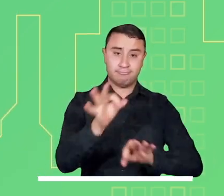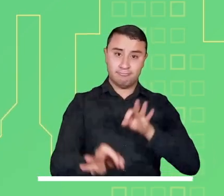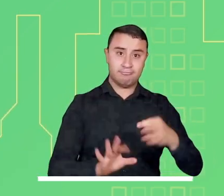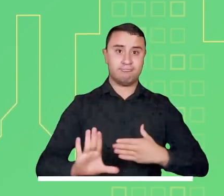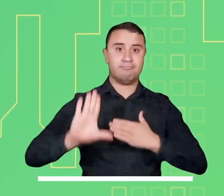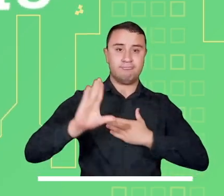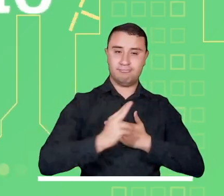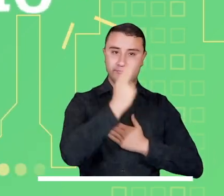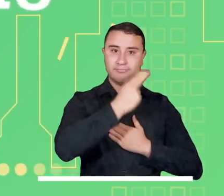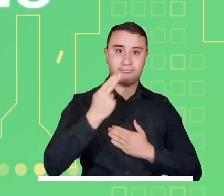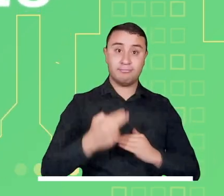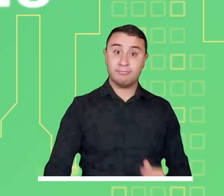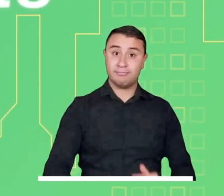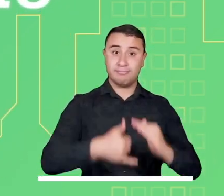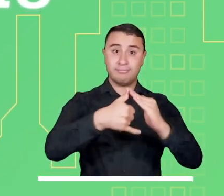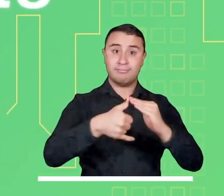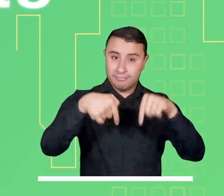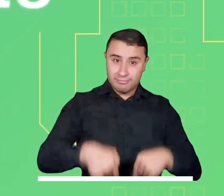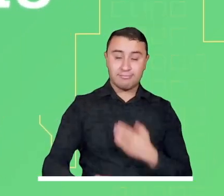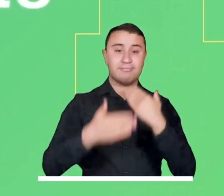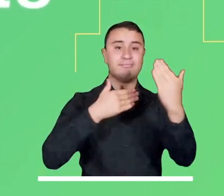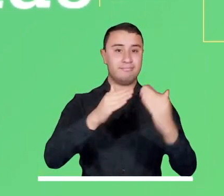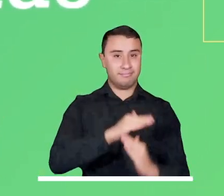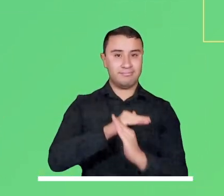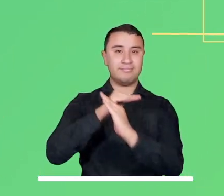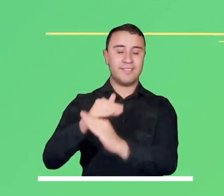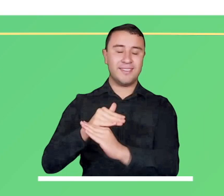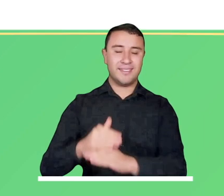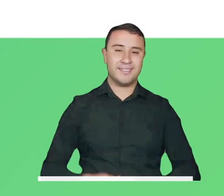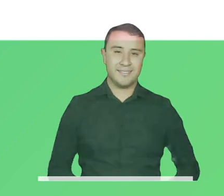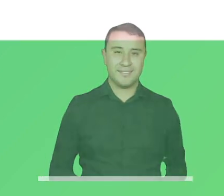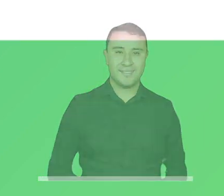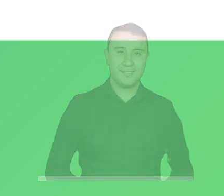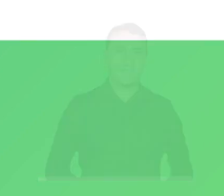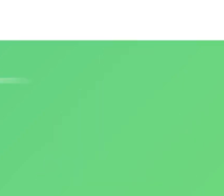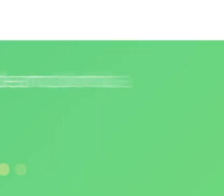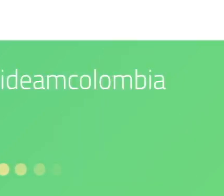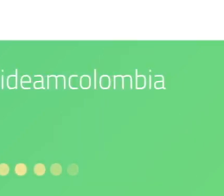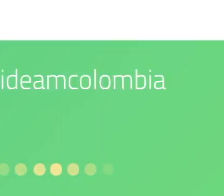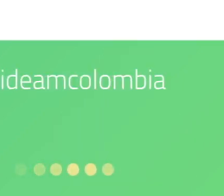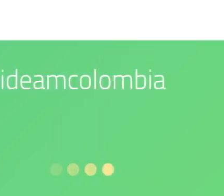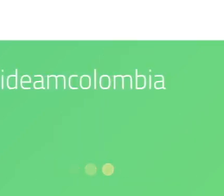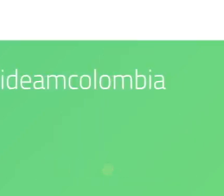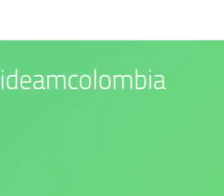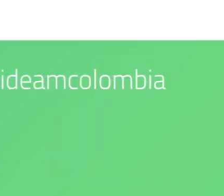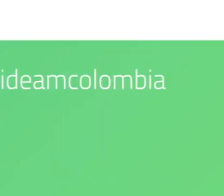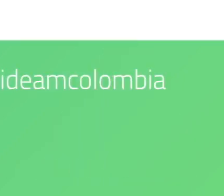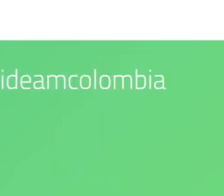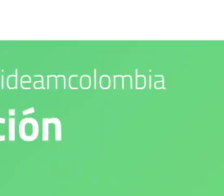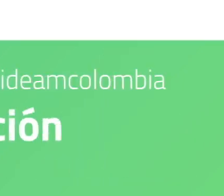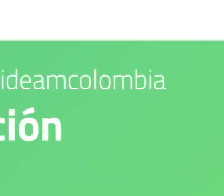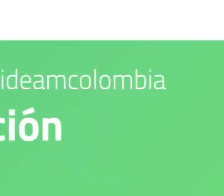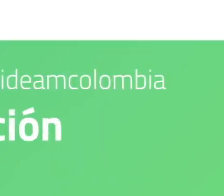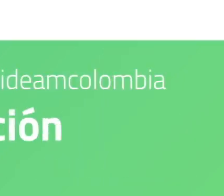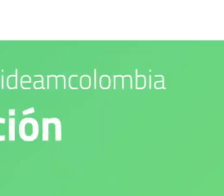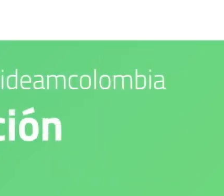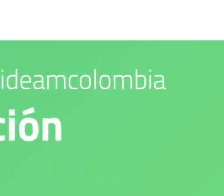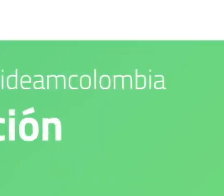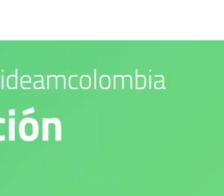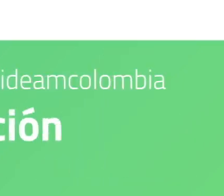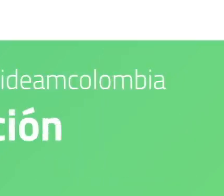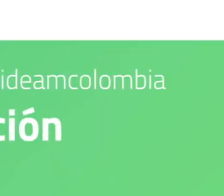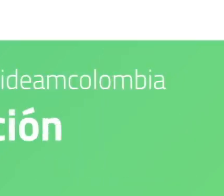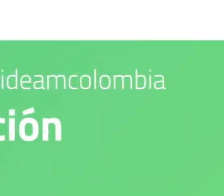Los esperamos en nuestras redes sociales. Nuestro compromiso es con el medio ambiente. IDEAM es confianza y